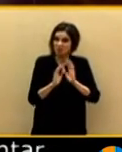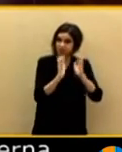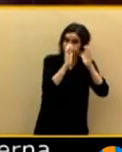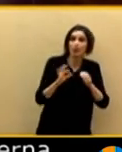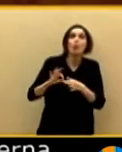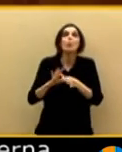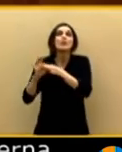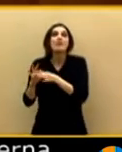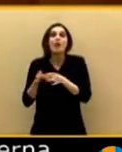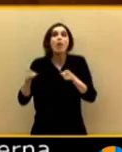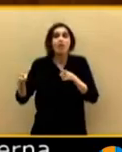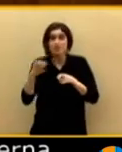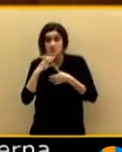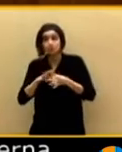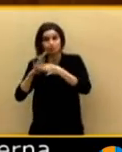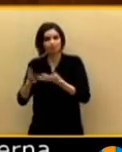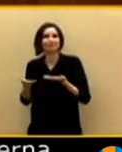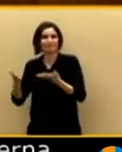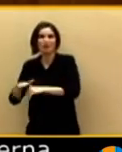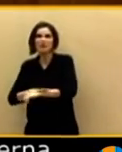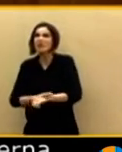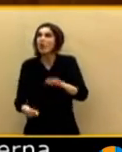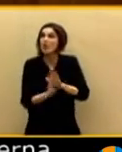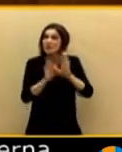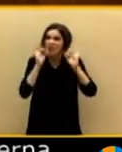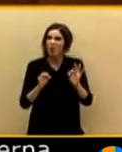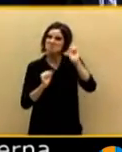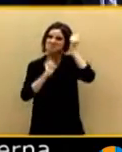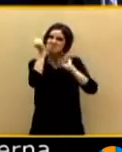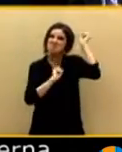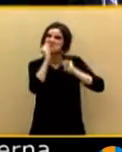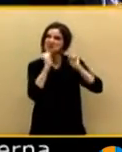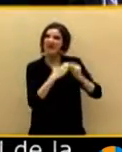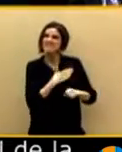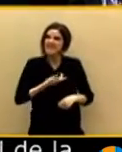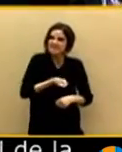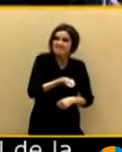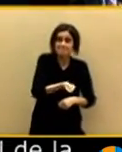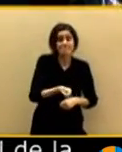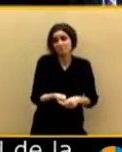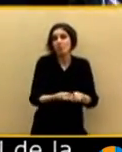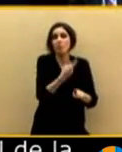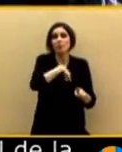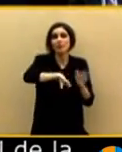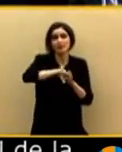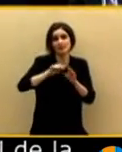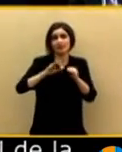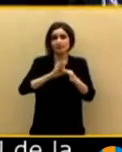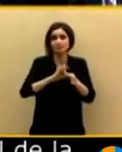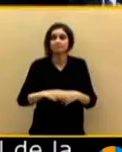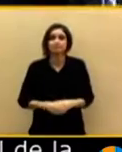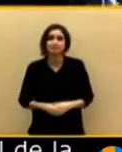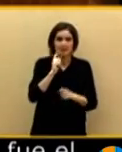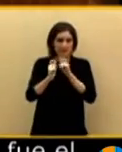unidad, aquí está el gobierno. Si continúa la bronca, ahí tiene a la otra derecha. Pero Casado no estaba por la labor de dejar el camino libre y le